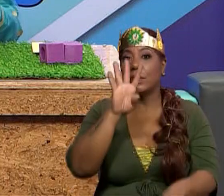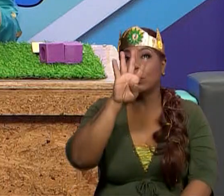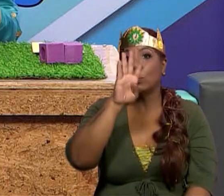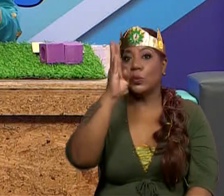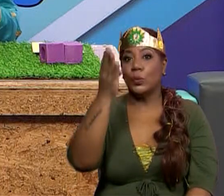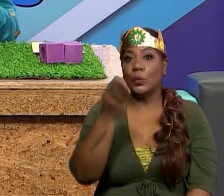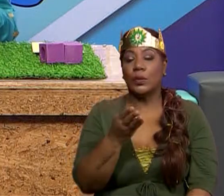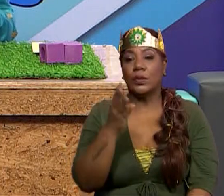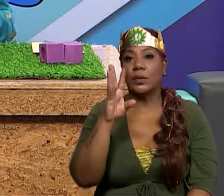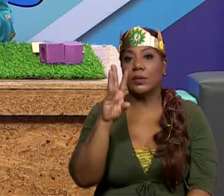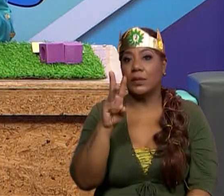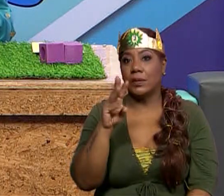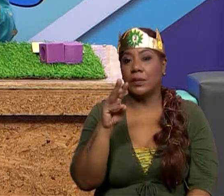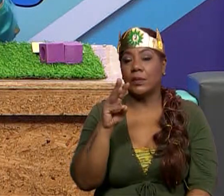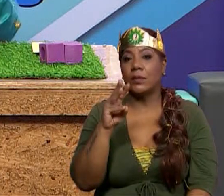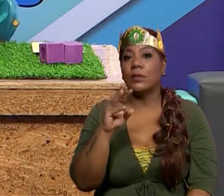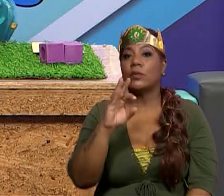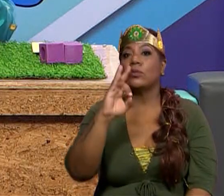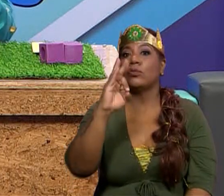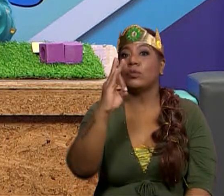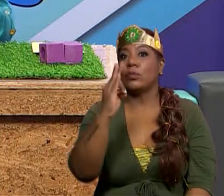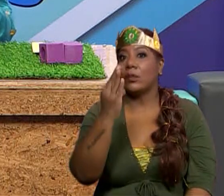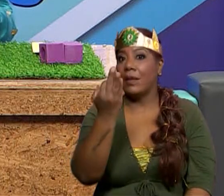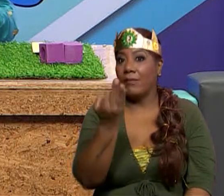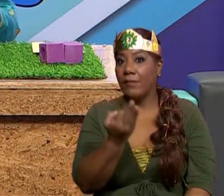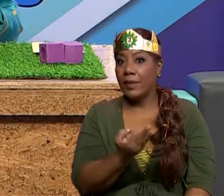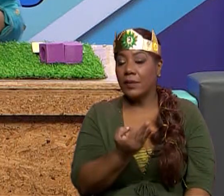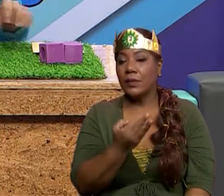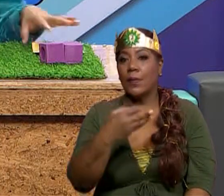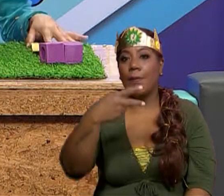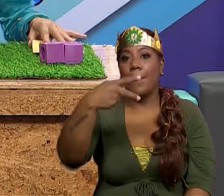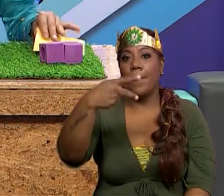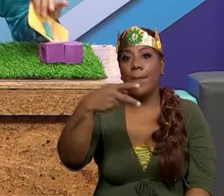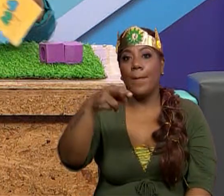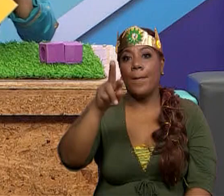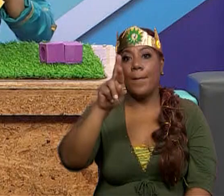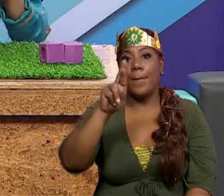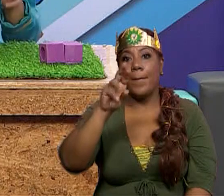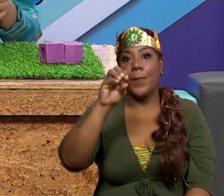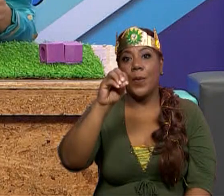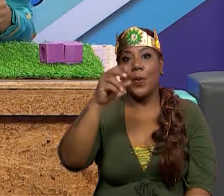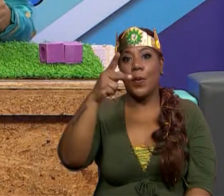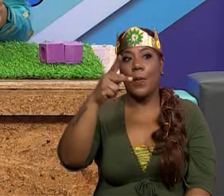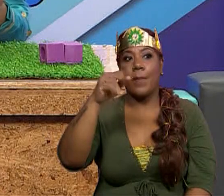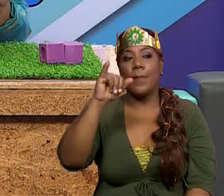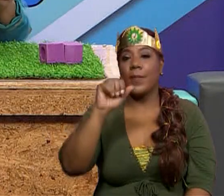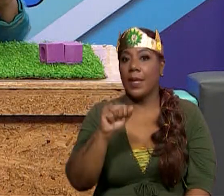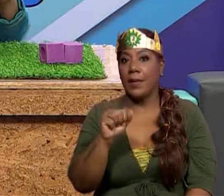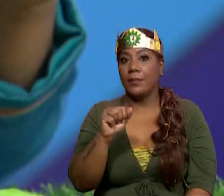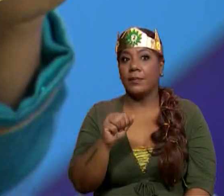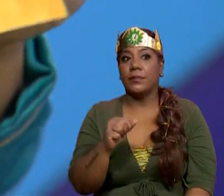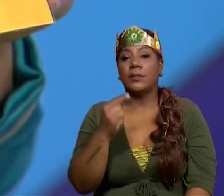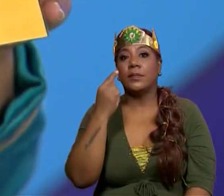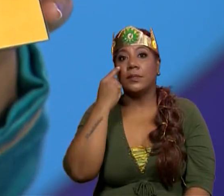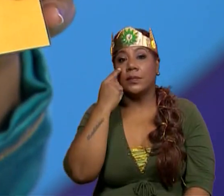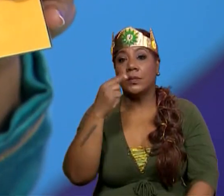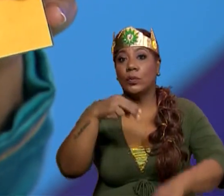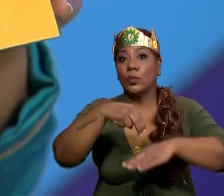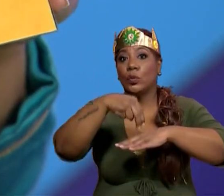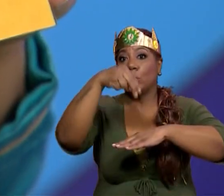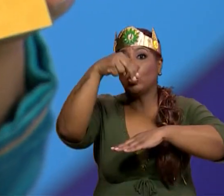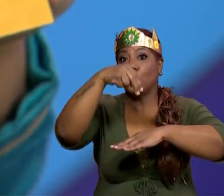Es una fracción propia, pero también vamos a recordar las fracciones impropias, ¿verdad? que son el